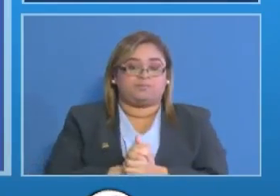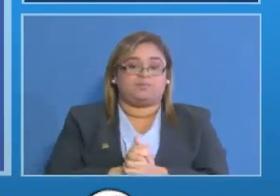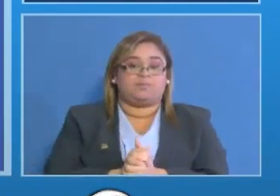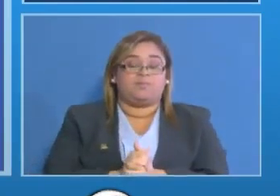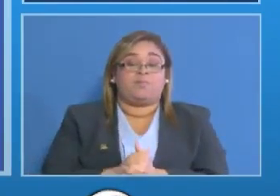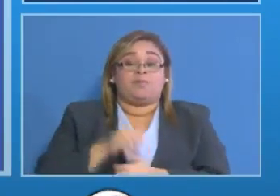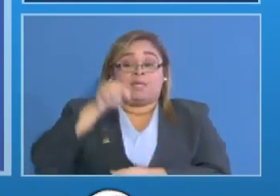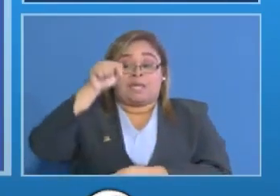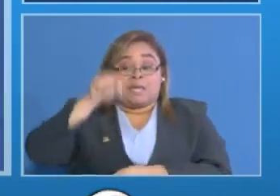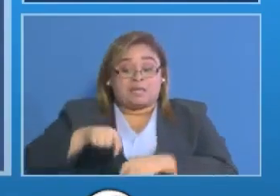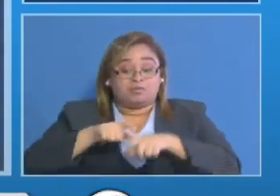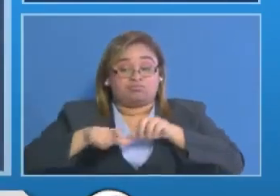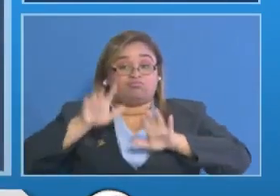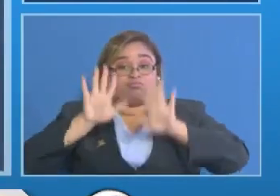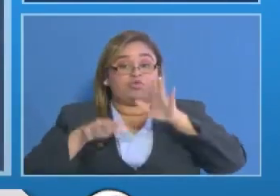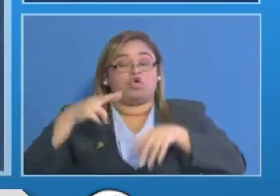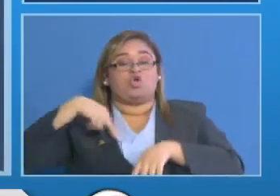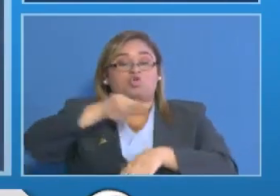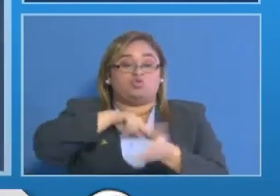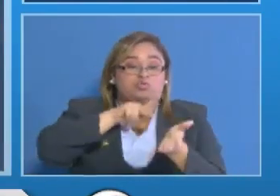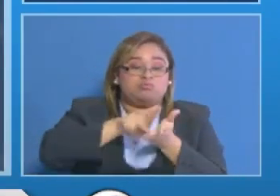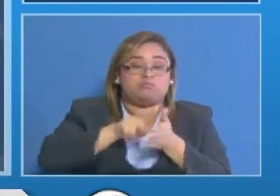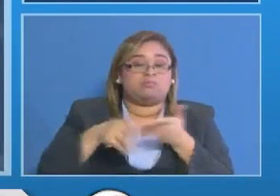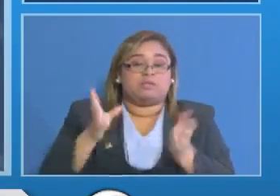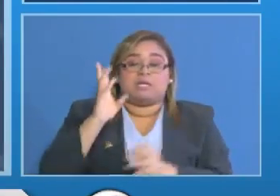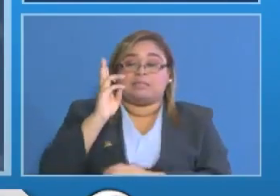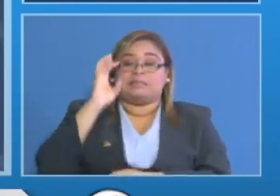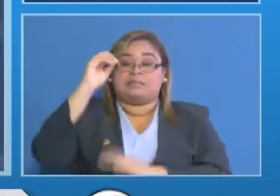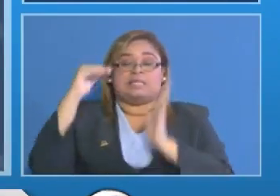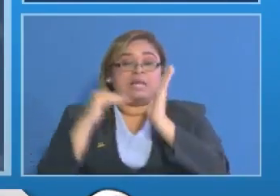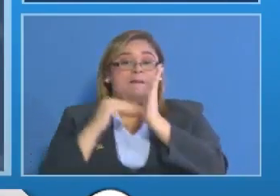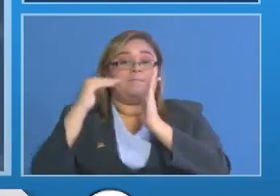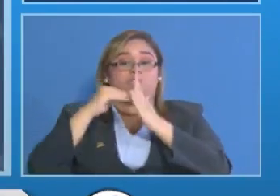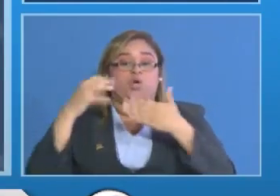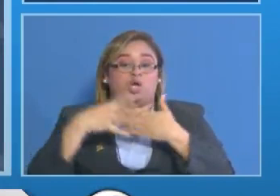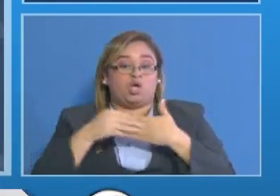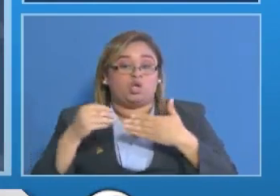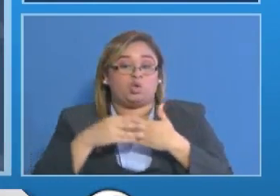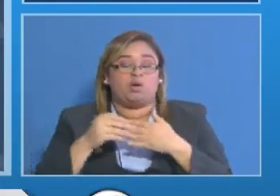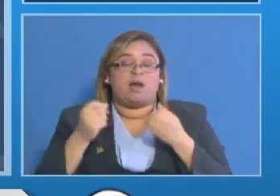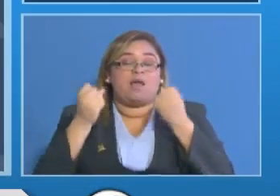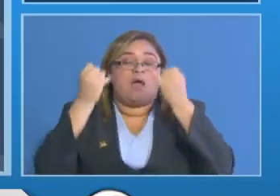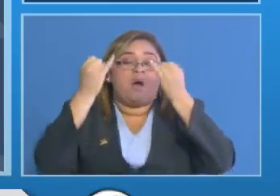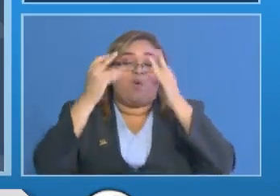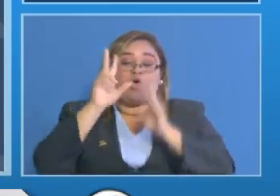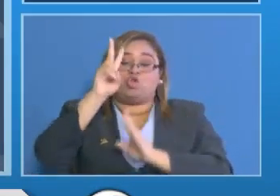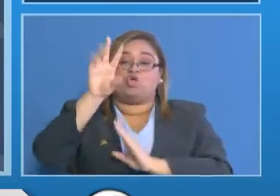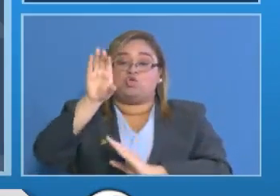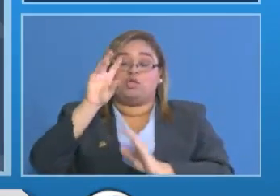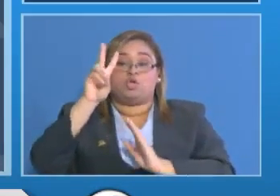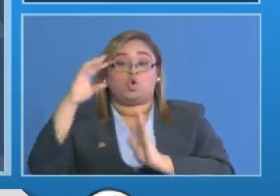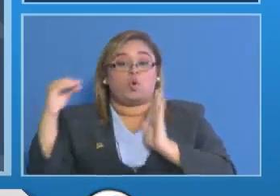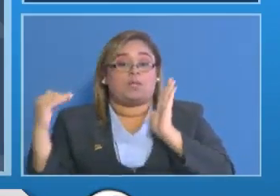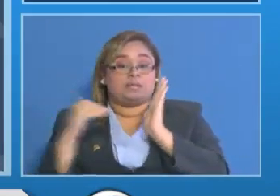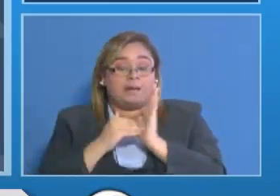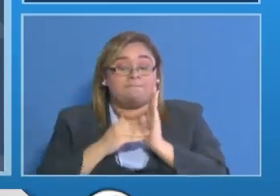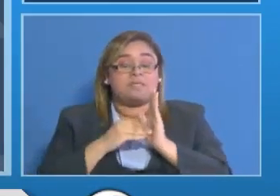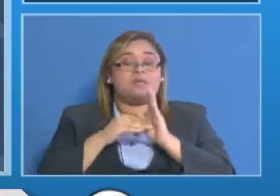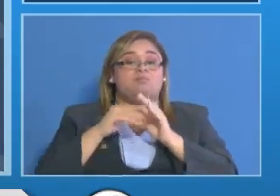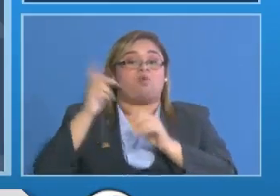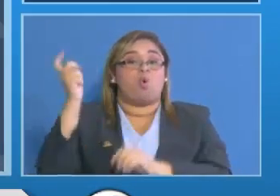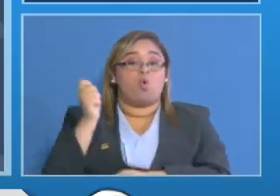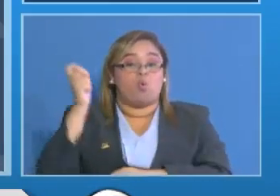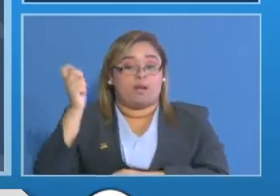quincena estamos desembolsando 60 millones de balboas a los 290 mil jubilados y pensionados distribuidos de esta manera